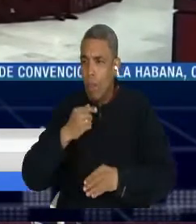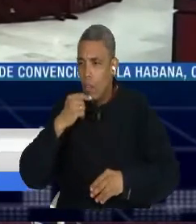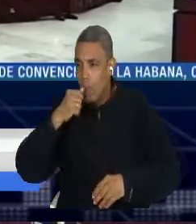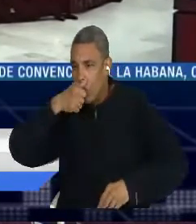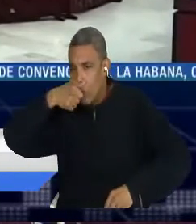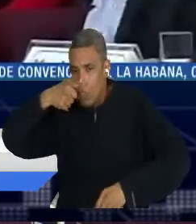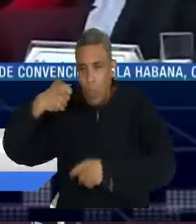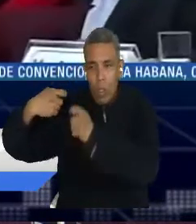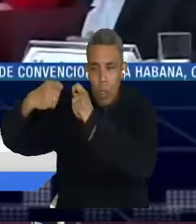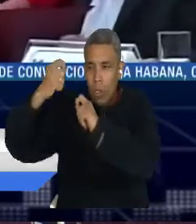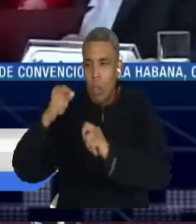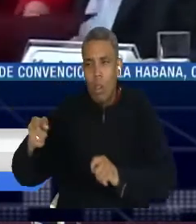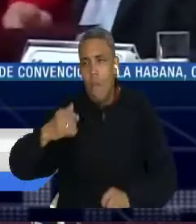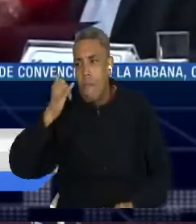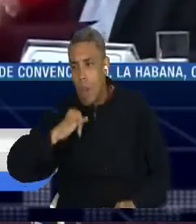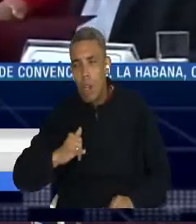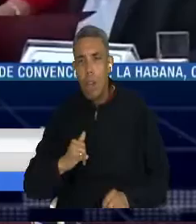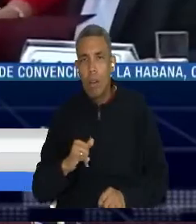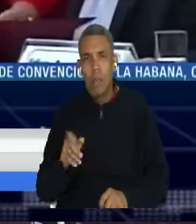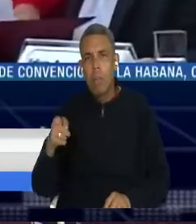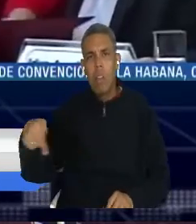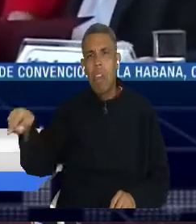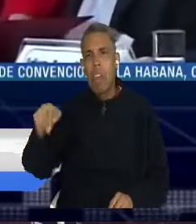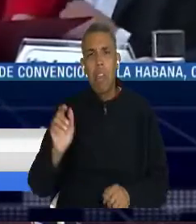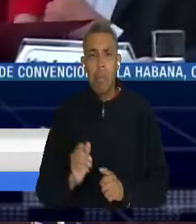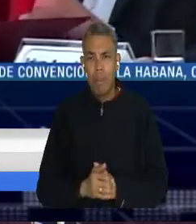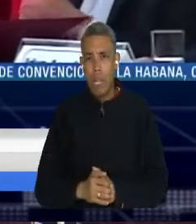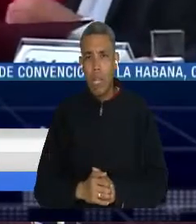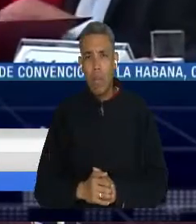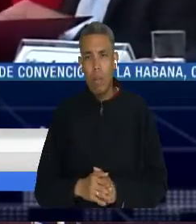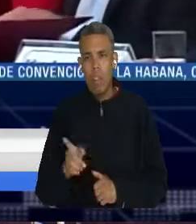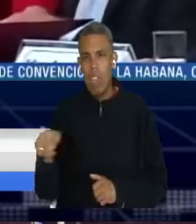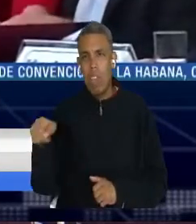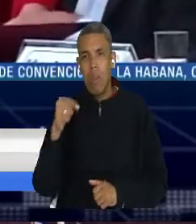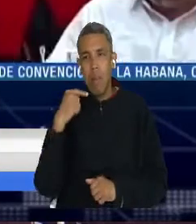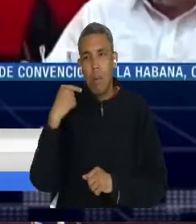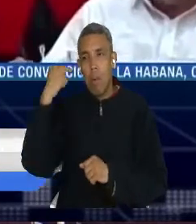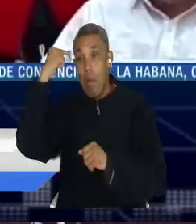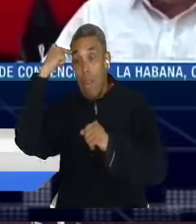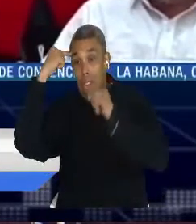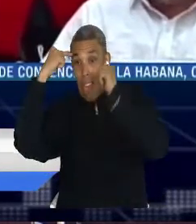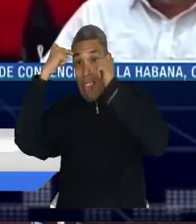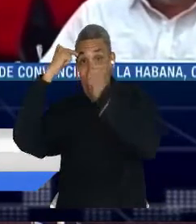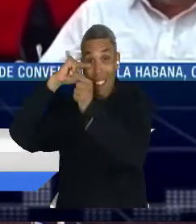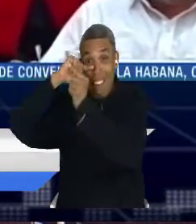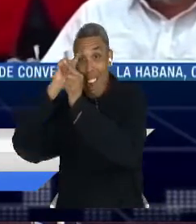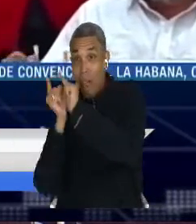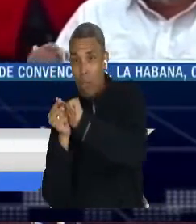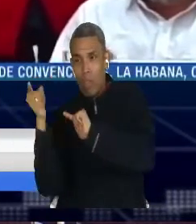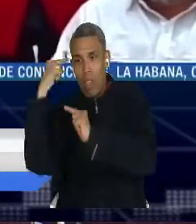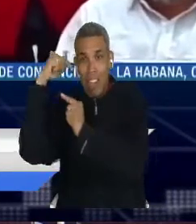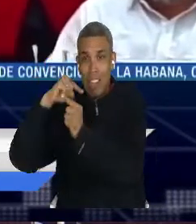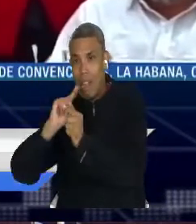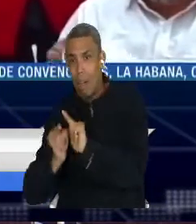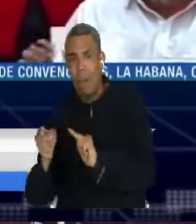Primero, porque el mismo acuerdo dispone de una erradicación de los cultivos ilícitos que las guerrillas de las FARC y los